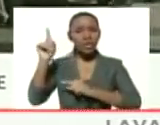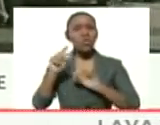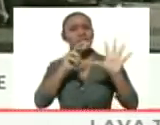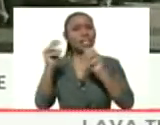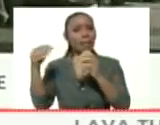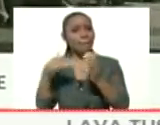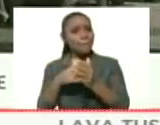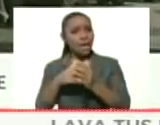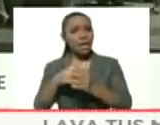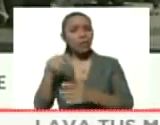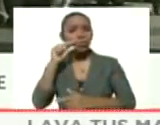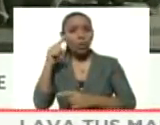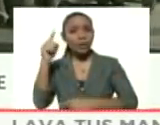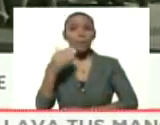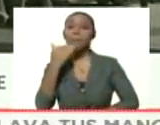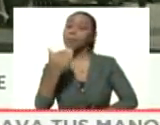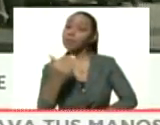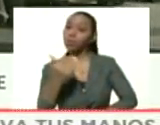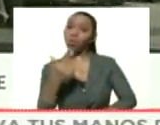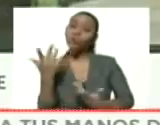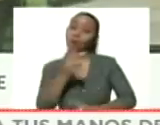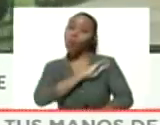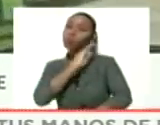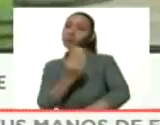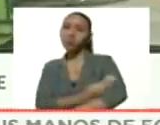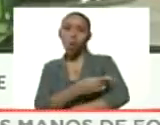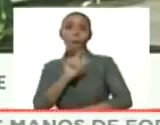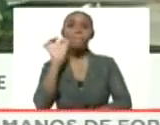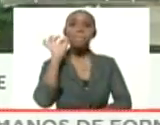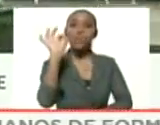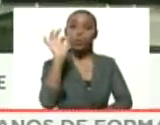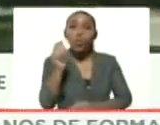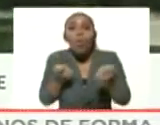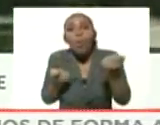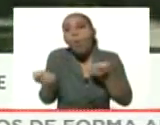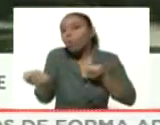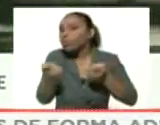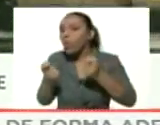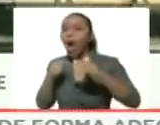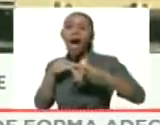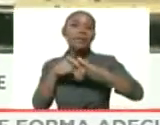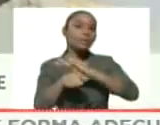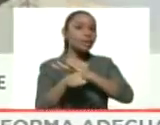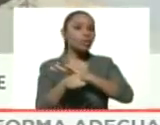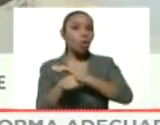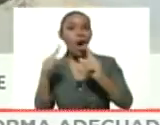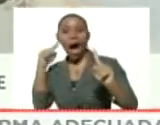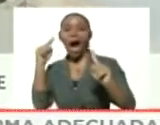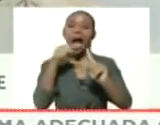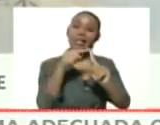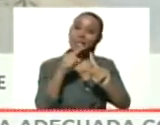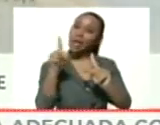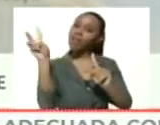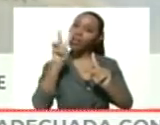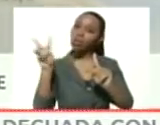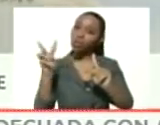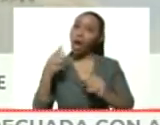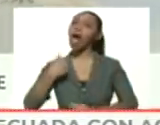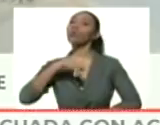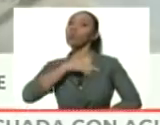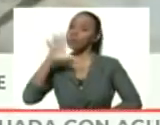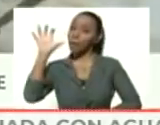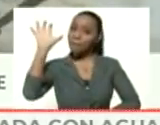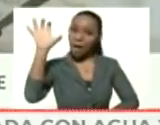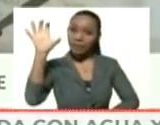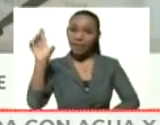termómetros nos van a permitir reforzar los puntos de control y acceso hacia Venezuela, hacia nuestra patria,